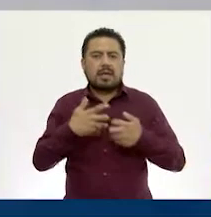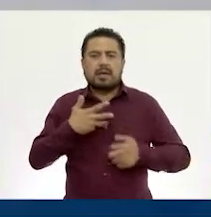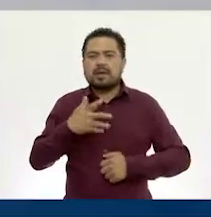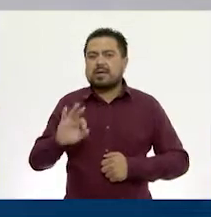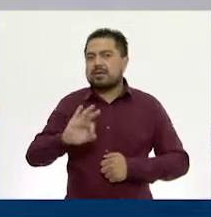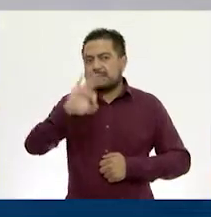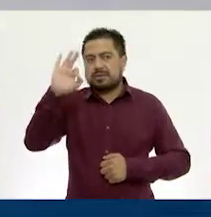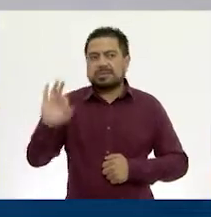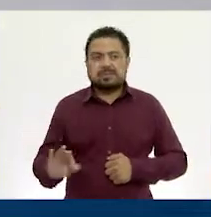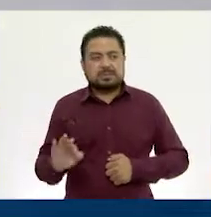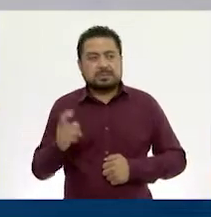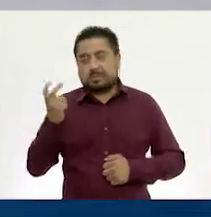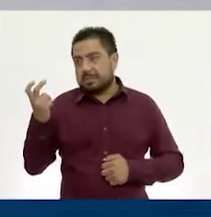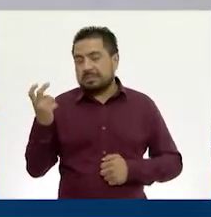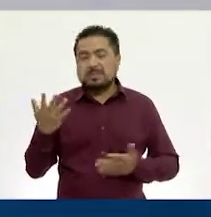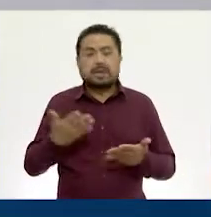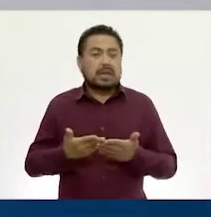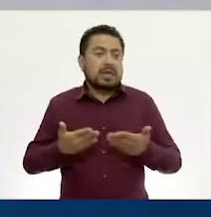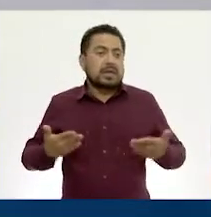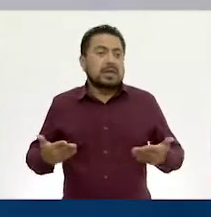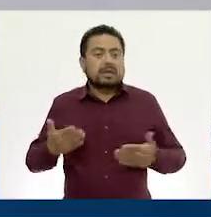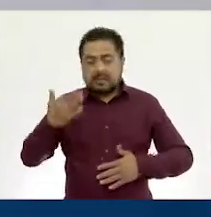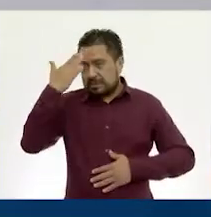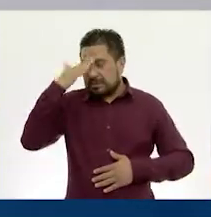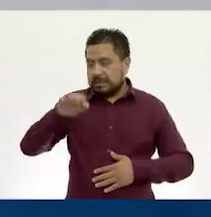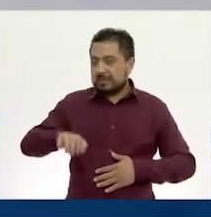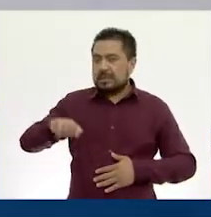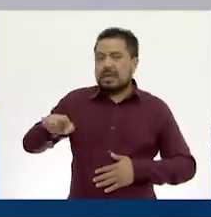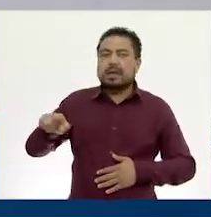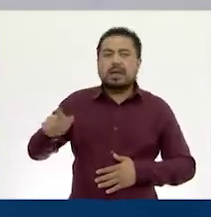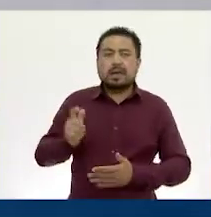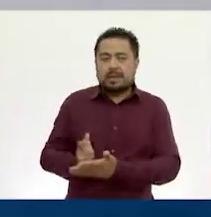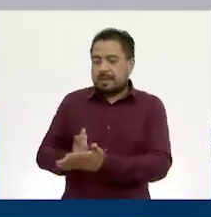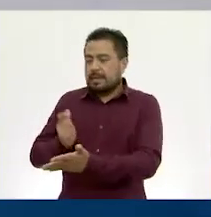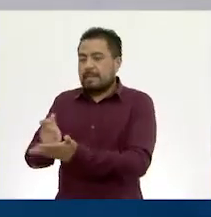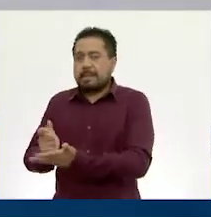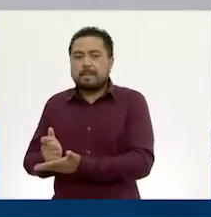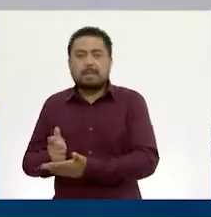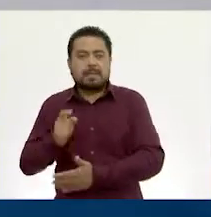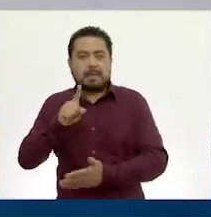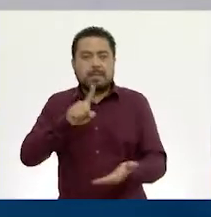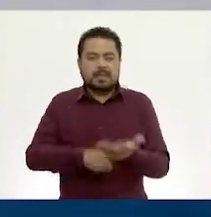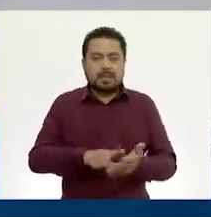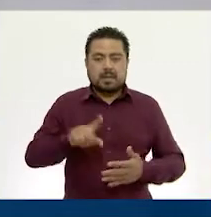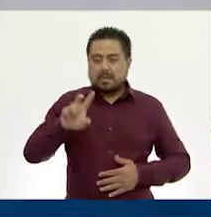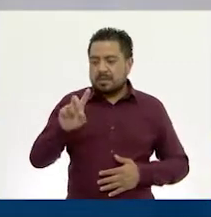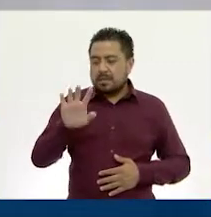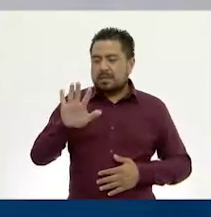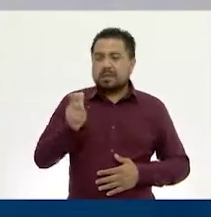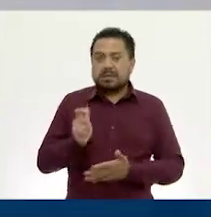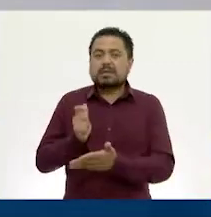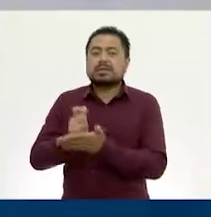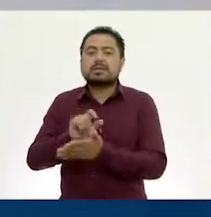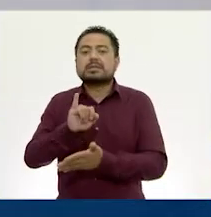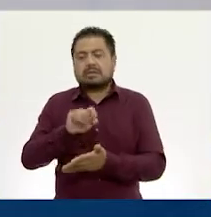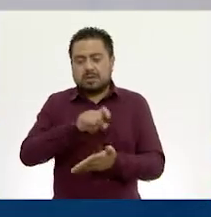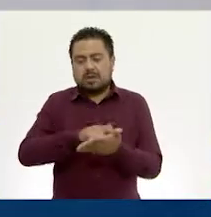los tenis aquí todavía no tenían ese descuento. Entonces, la señora Jessica va a pagar 1035 pesos si es que